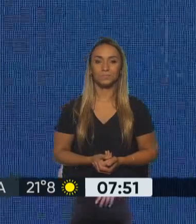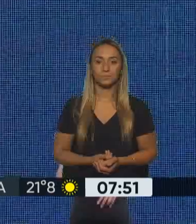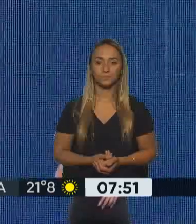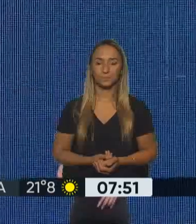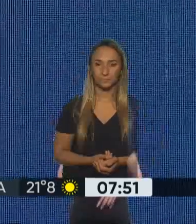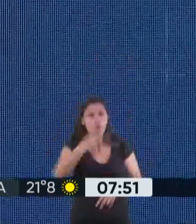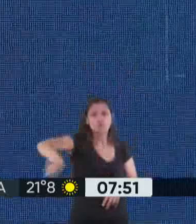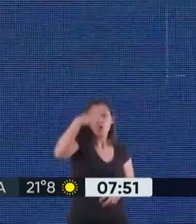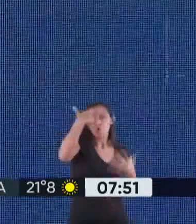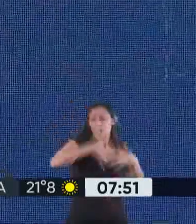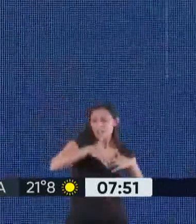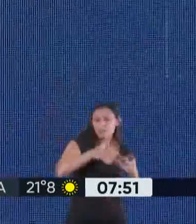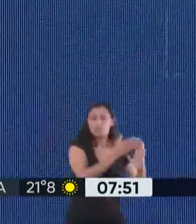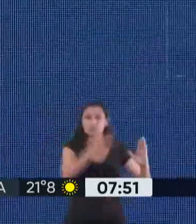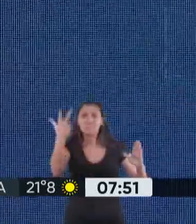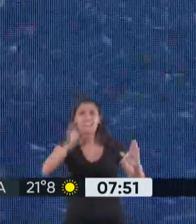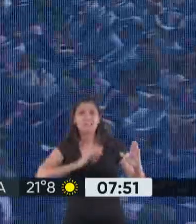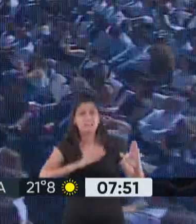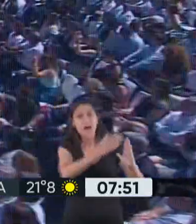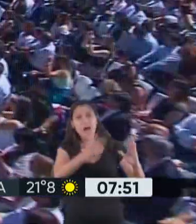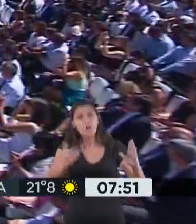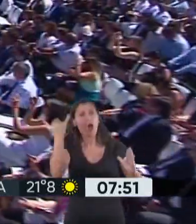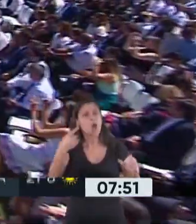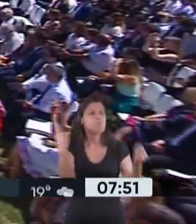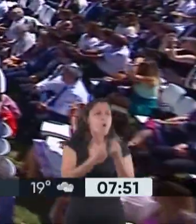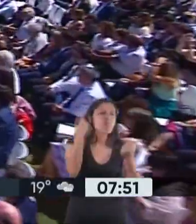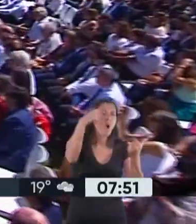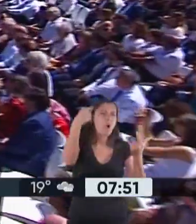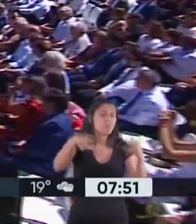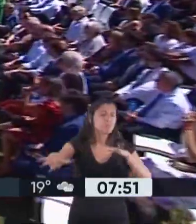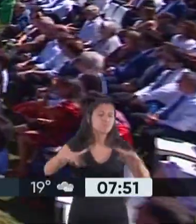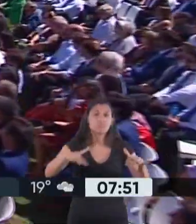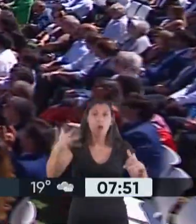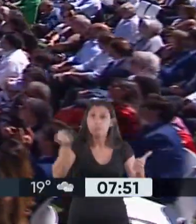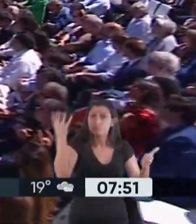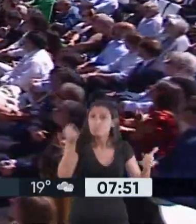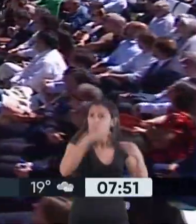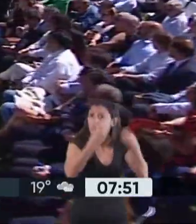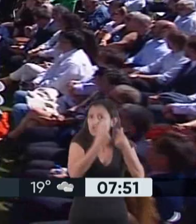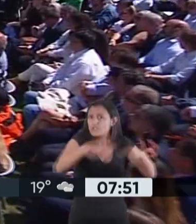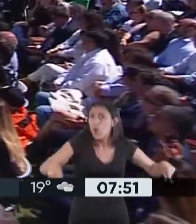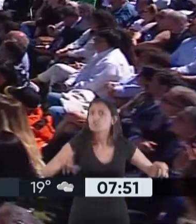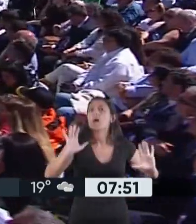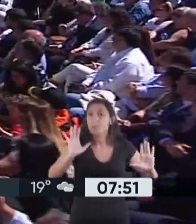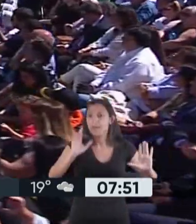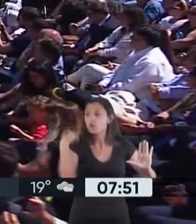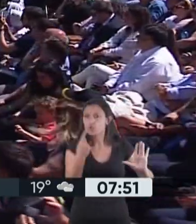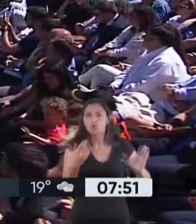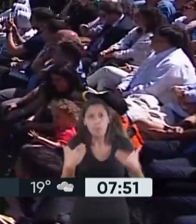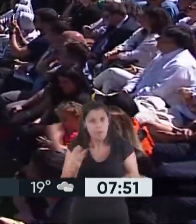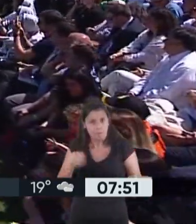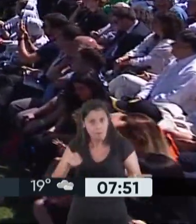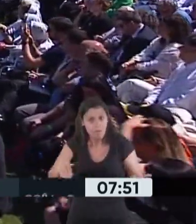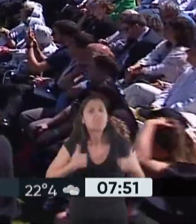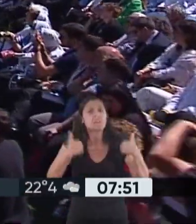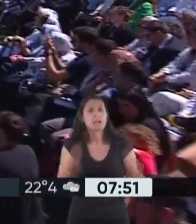En estos tres años pasaron muchas más cosas, hicimos muchas más cosas de los que somos capaces de ver.